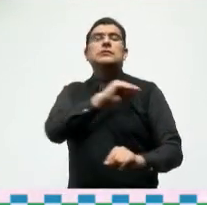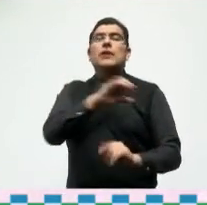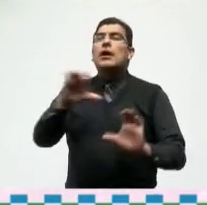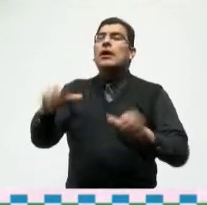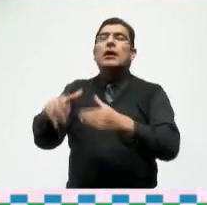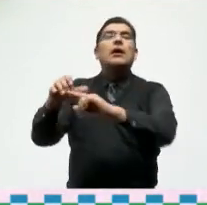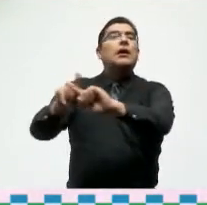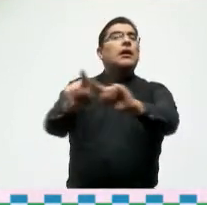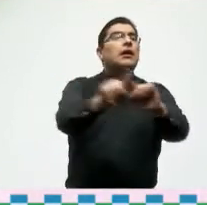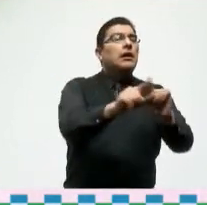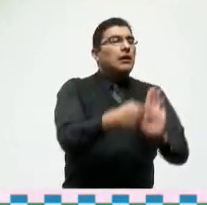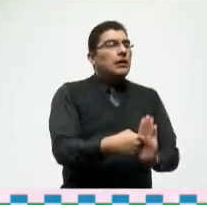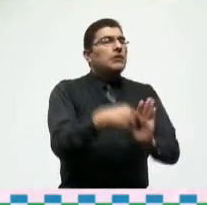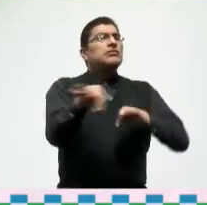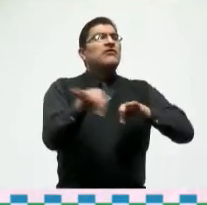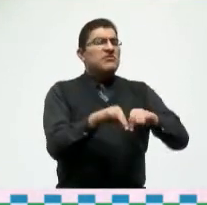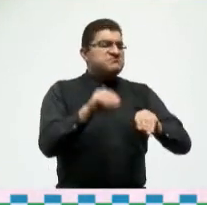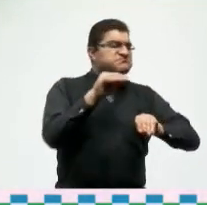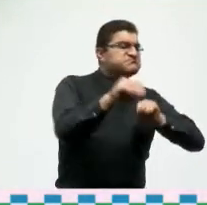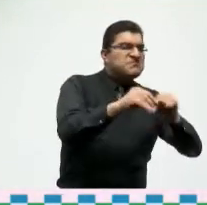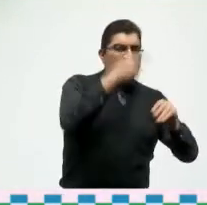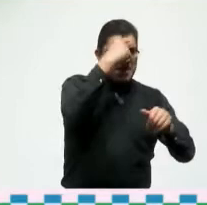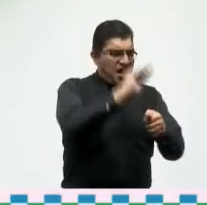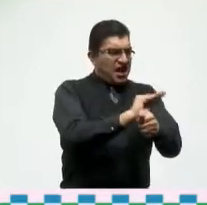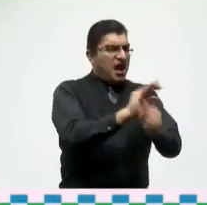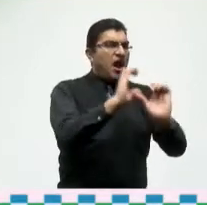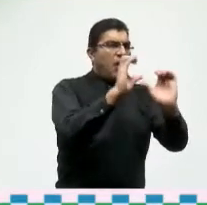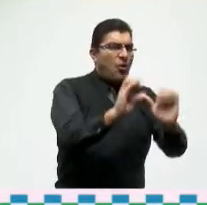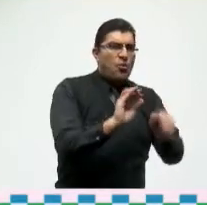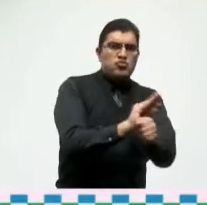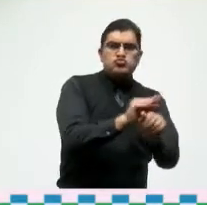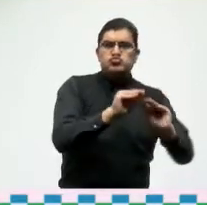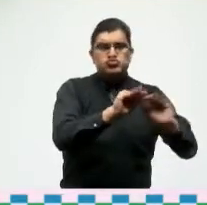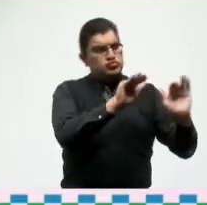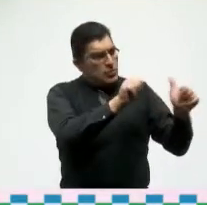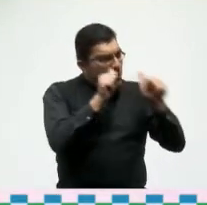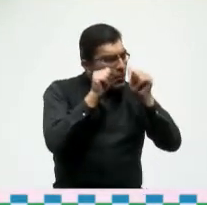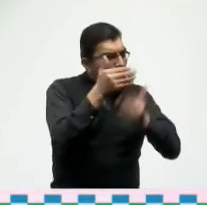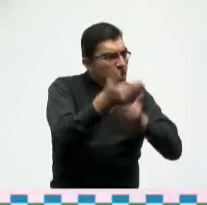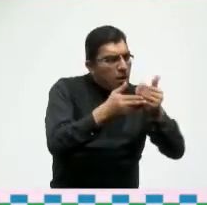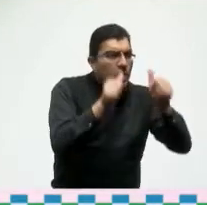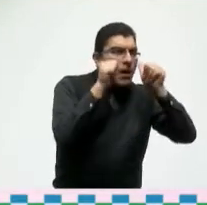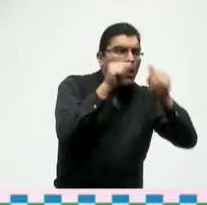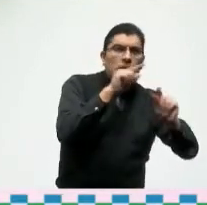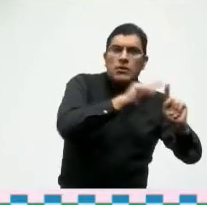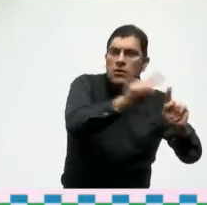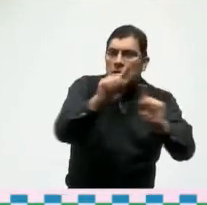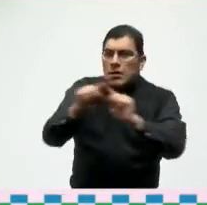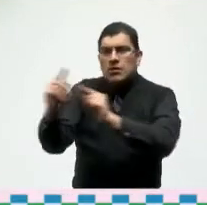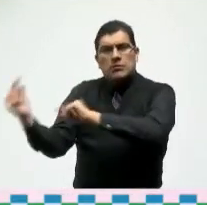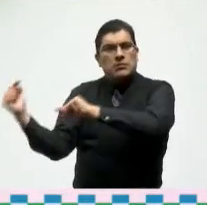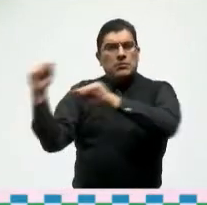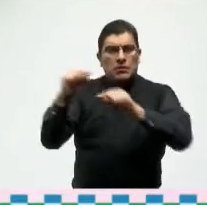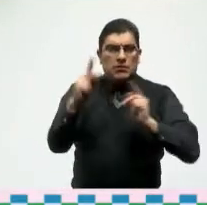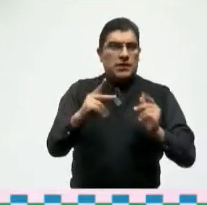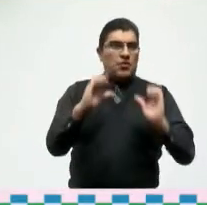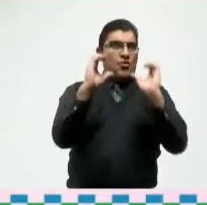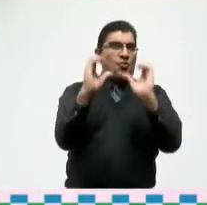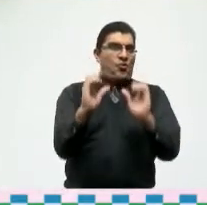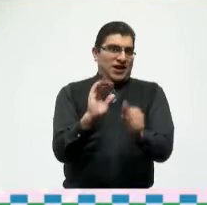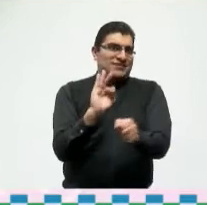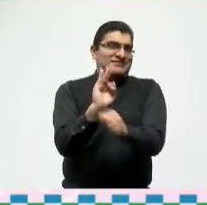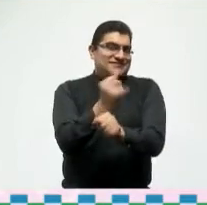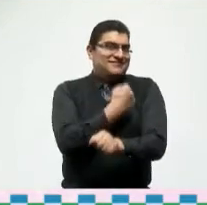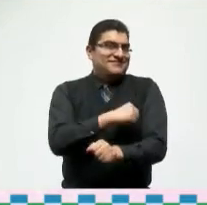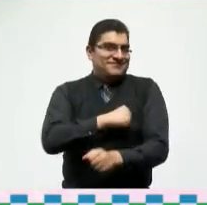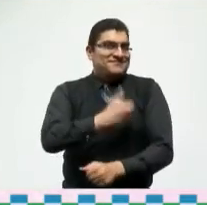que han realizado para implementar protocolos de seguridad que permitan atender a los visitantes sin poner en riesgo